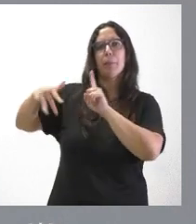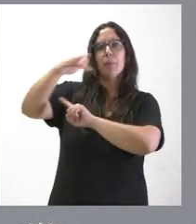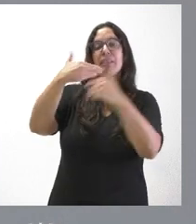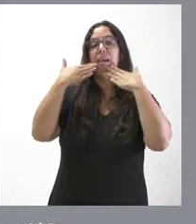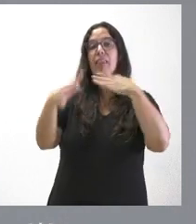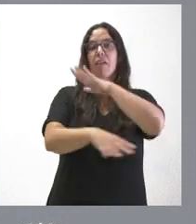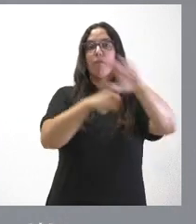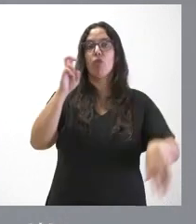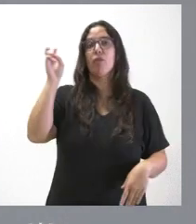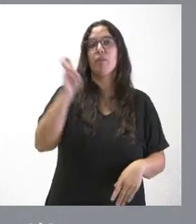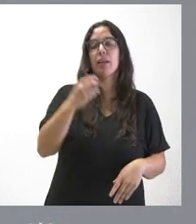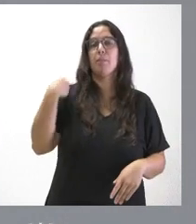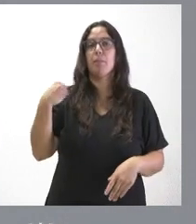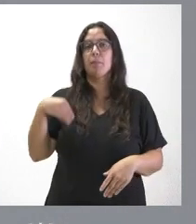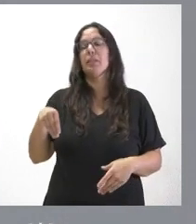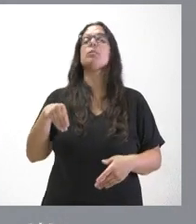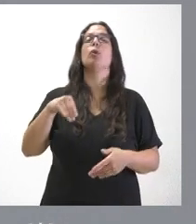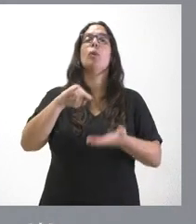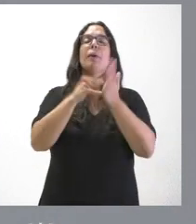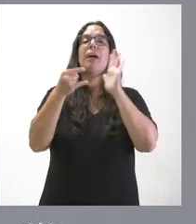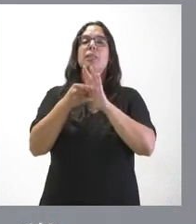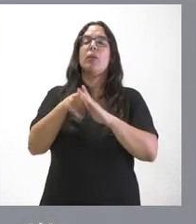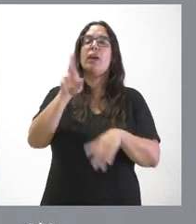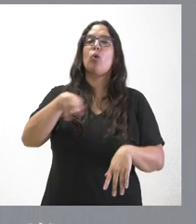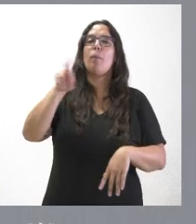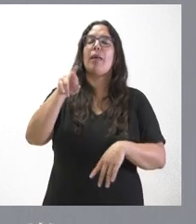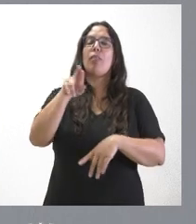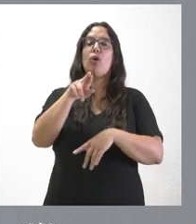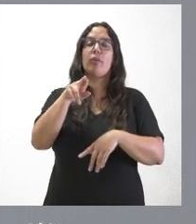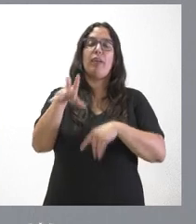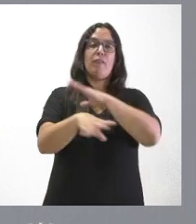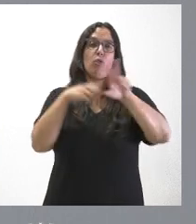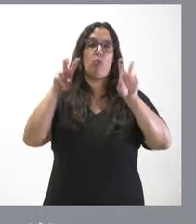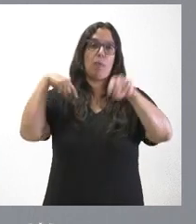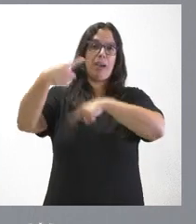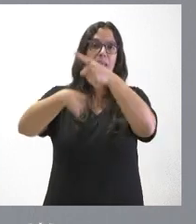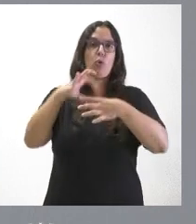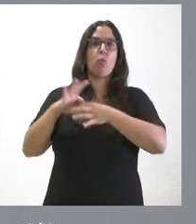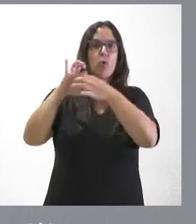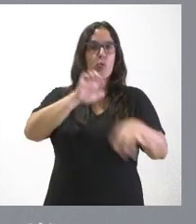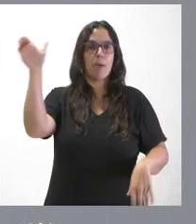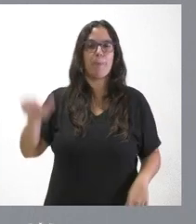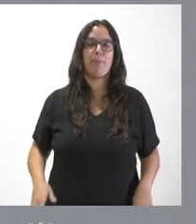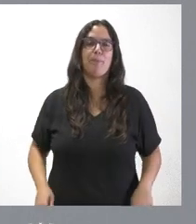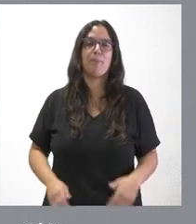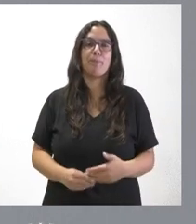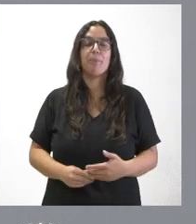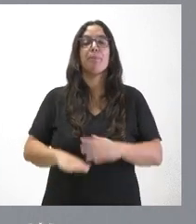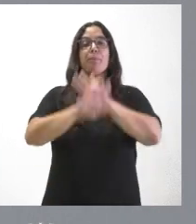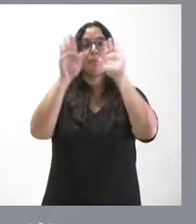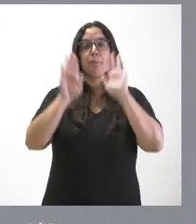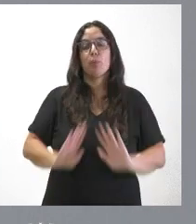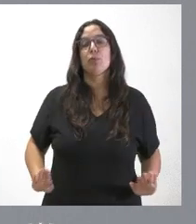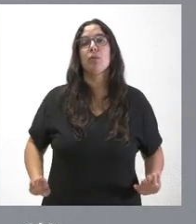procedentes del mecanismo de recuperación y resiliencia, los fondos de la nueva generación de la Unión Europea. Y, finalmente,